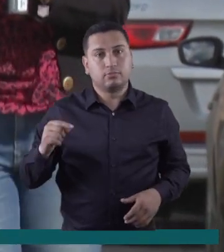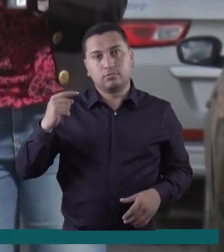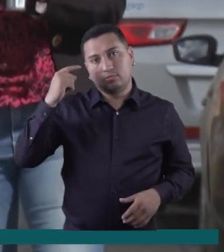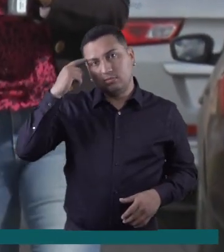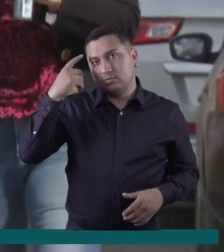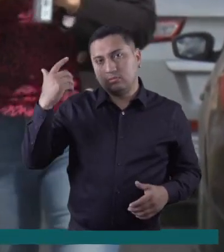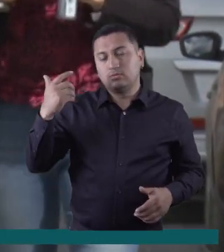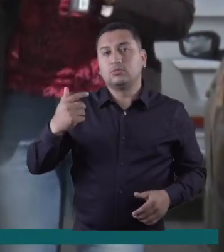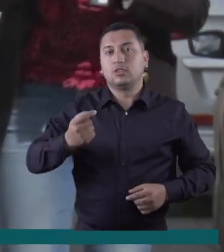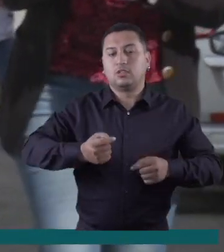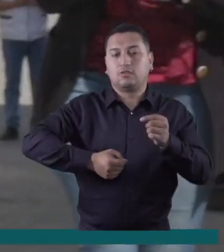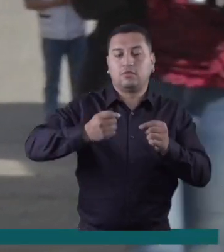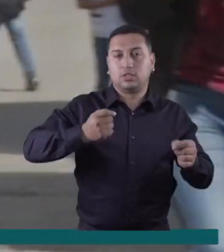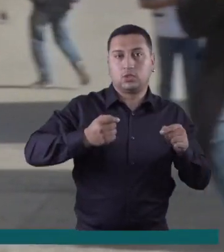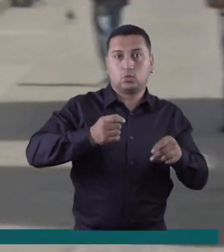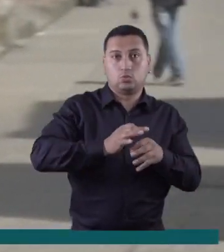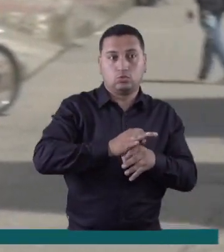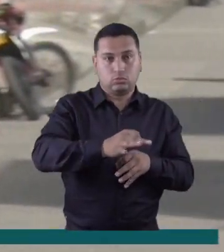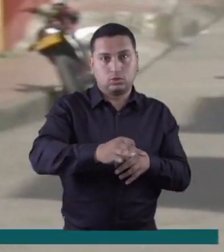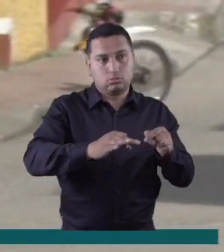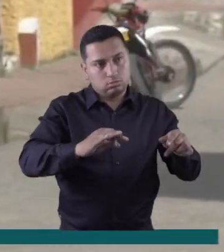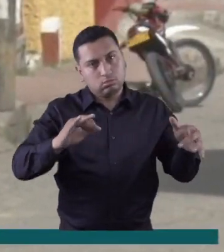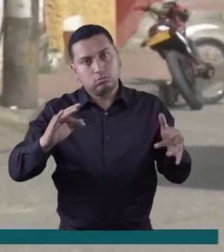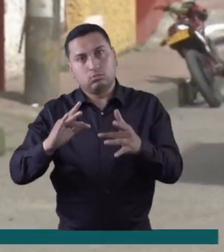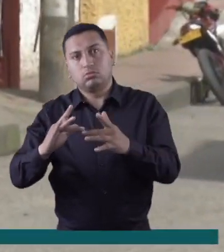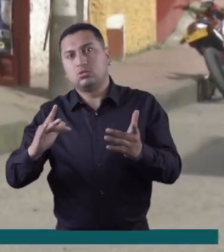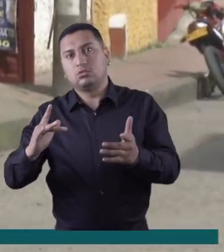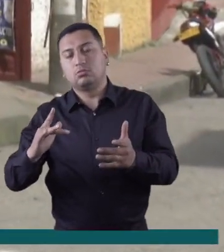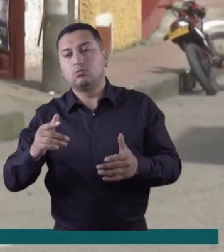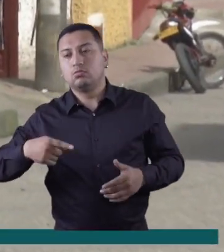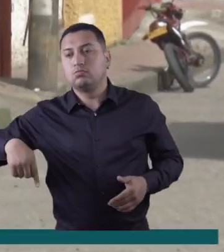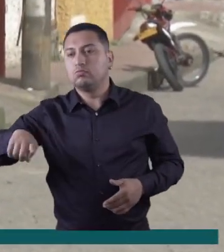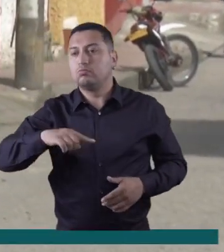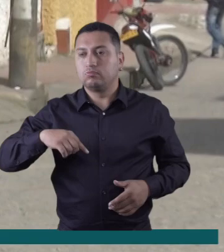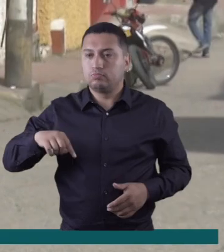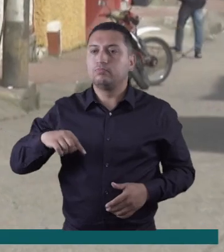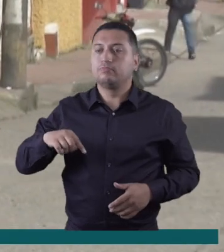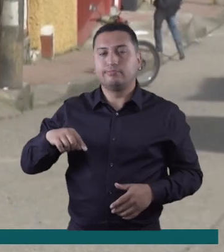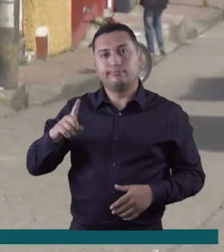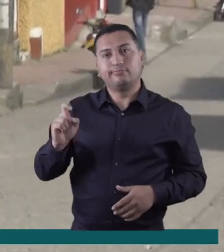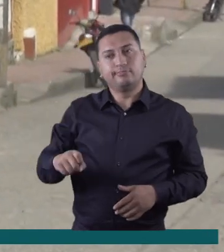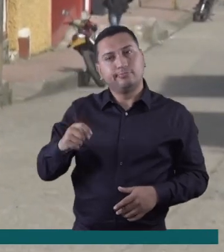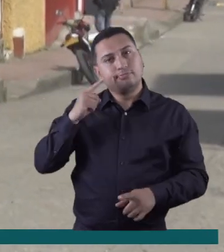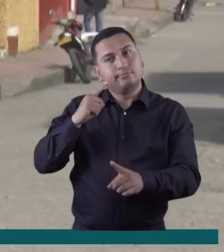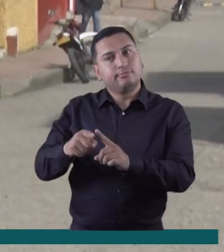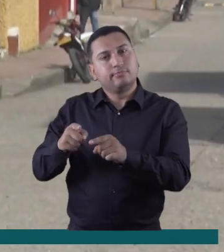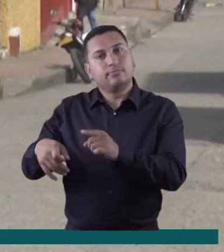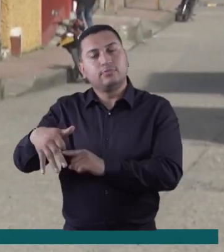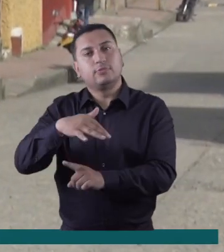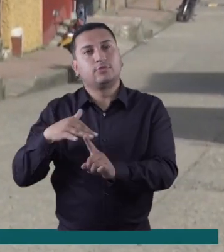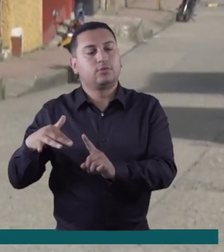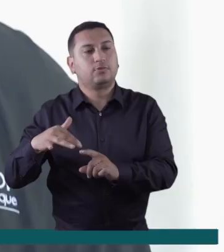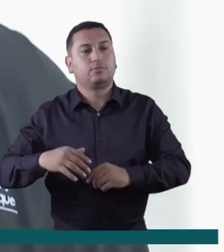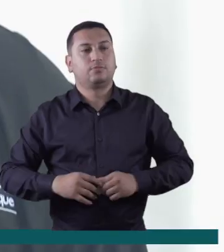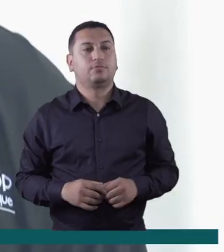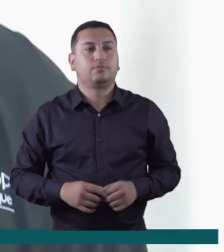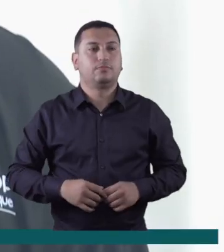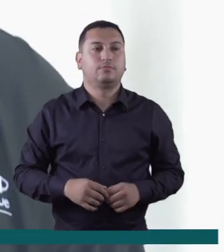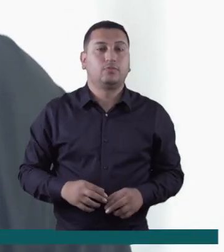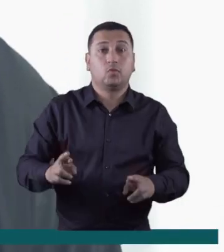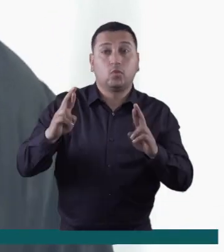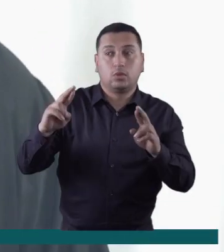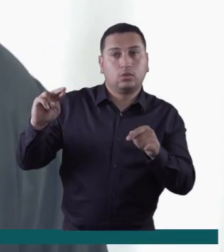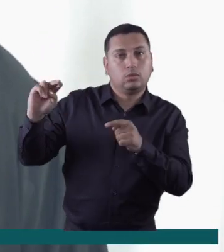determinar que las finanzas municipales sean acordes con la realidad de predios de municipios como este. Me